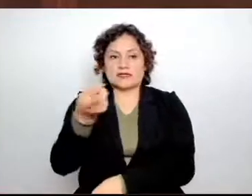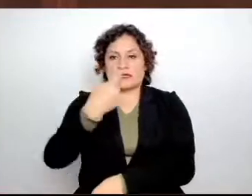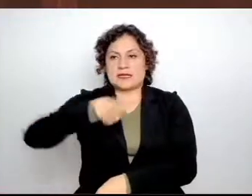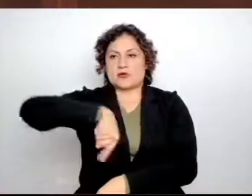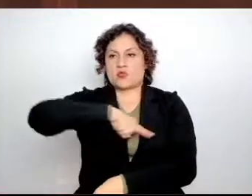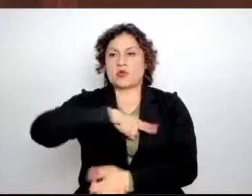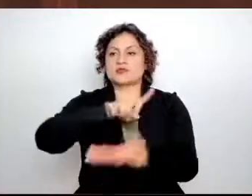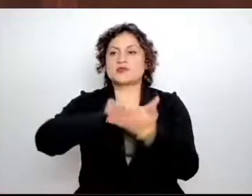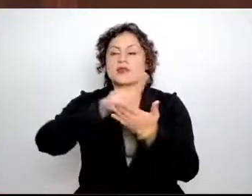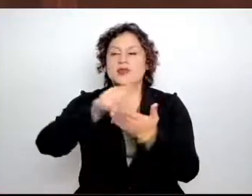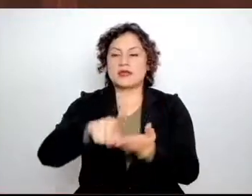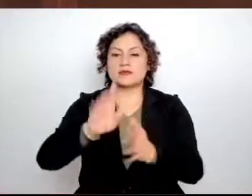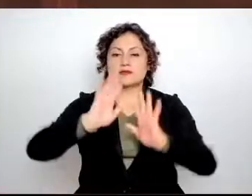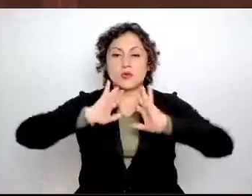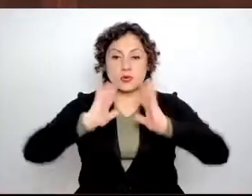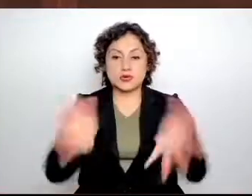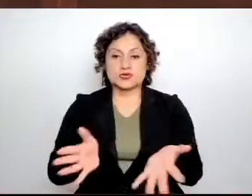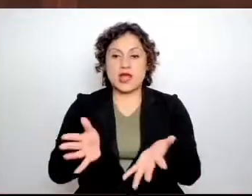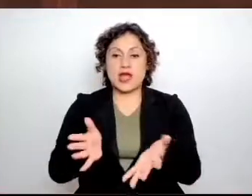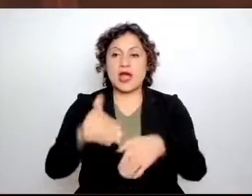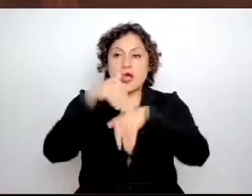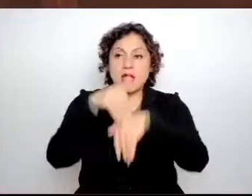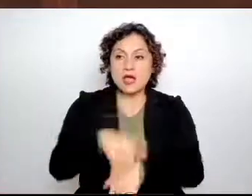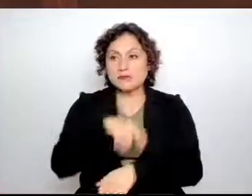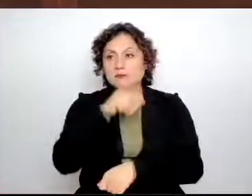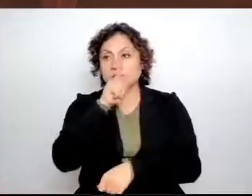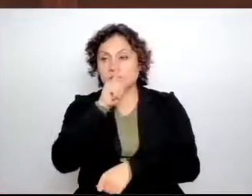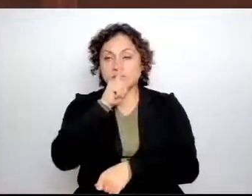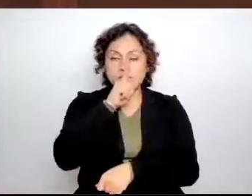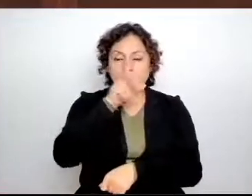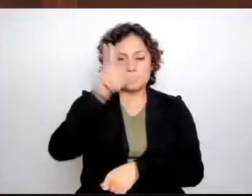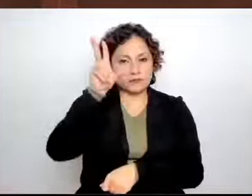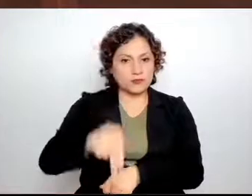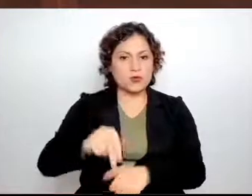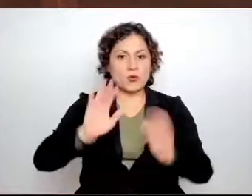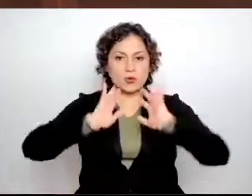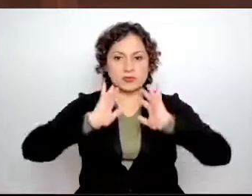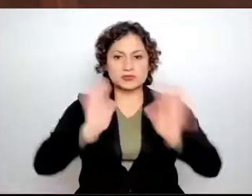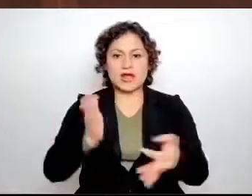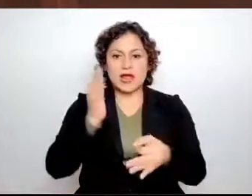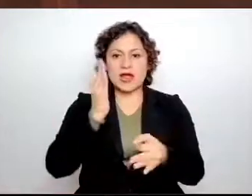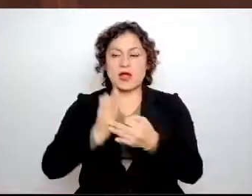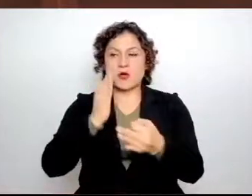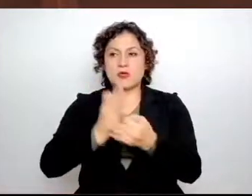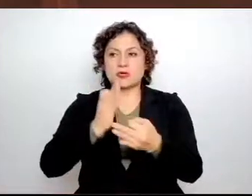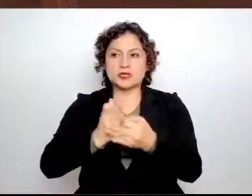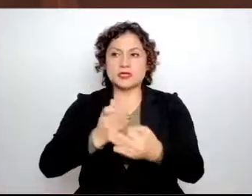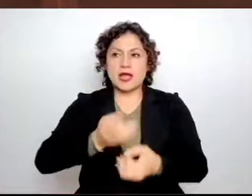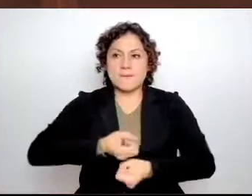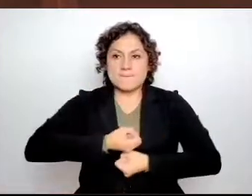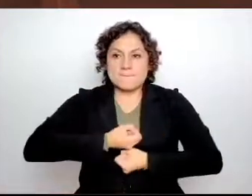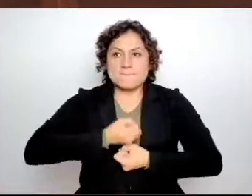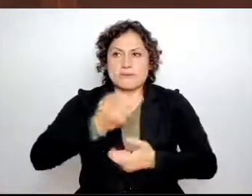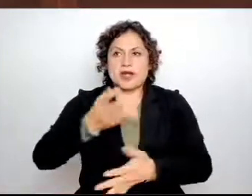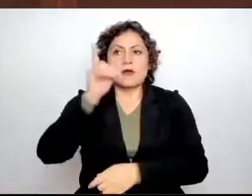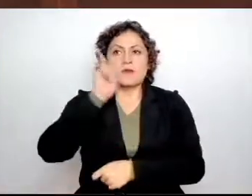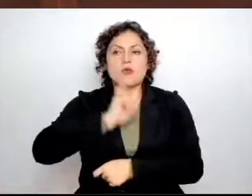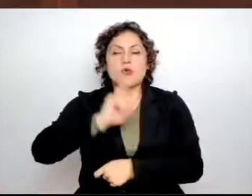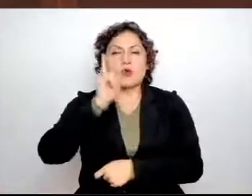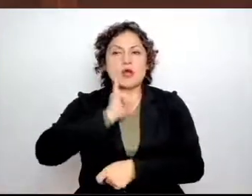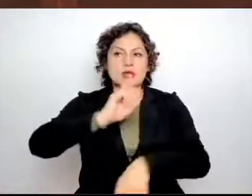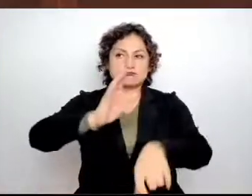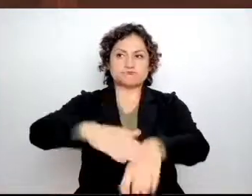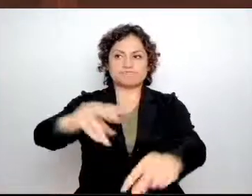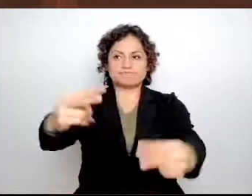de no dejarnos intimidar, son tiempos para que las mujeres alcemos la voz, son tiempos